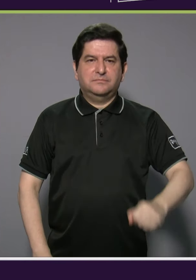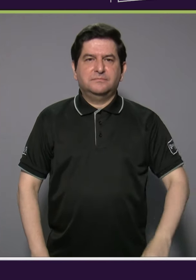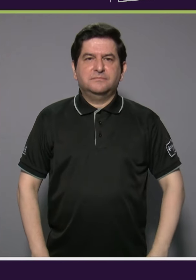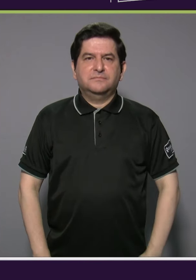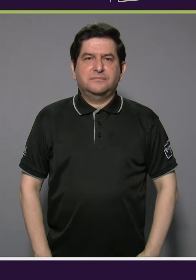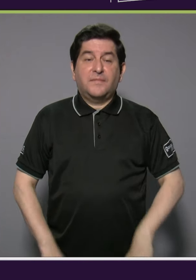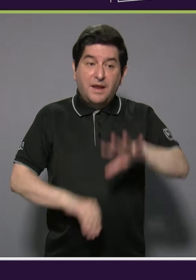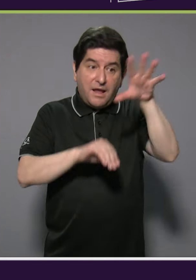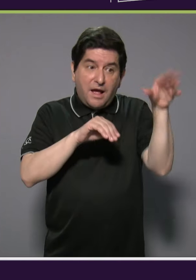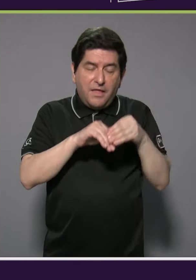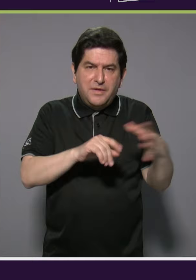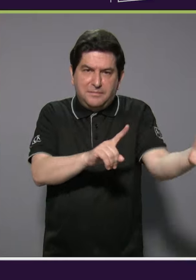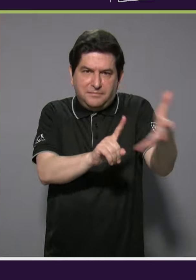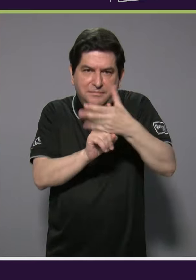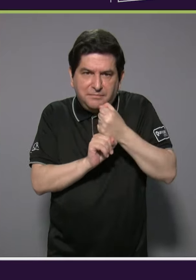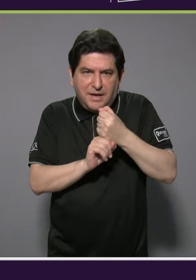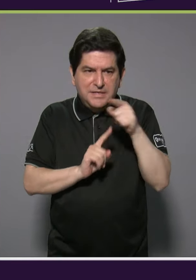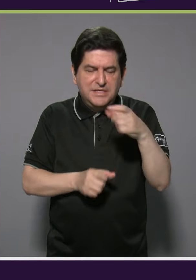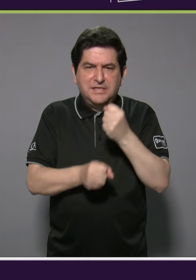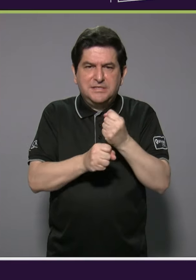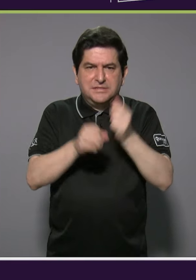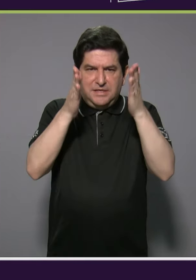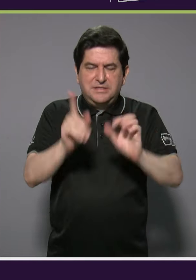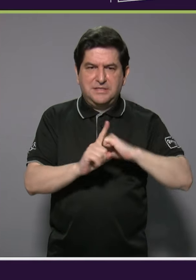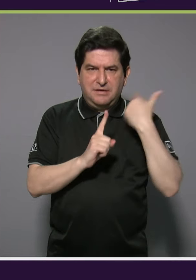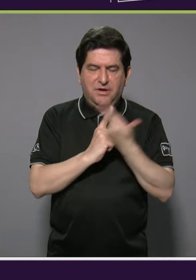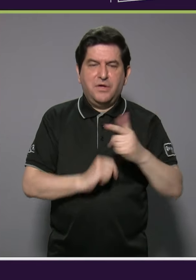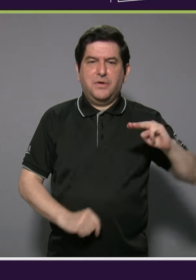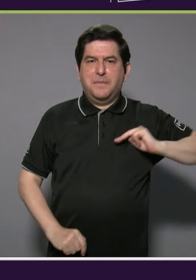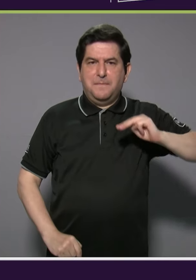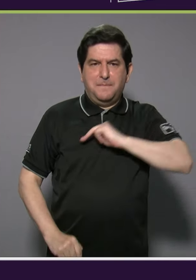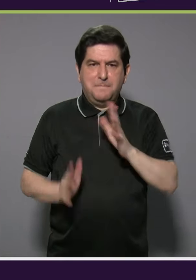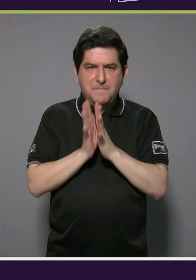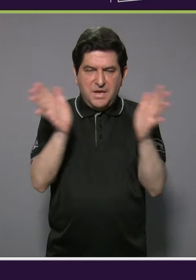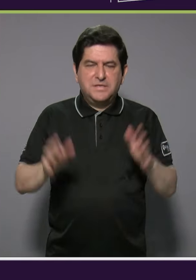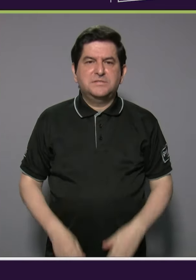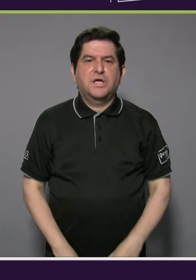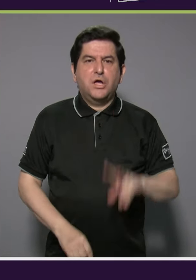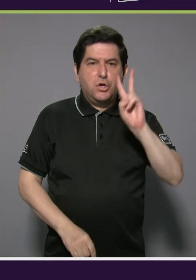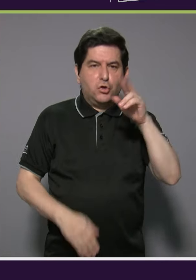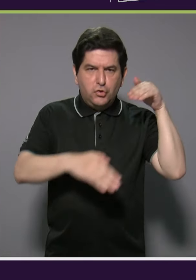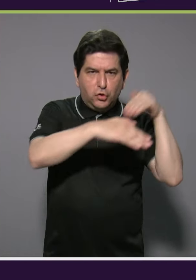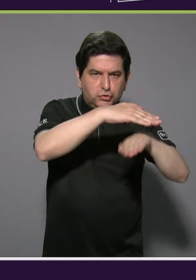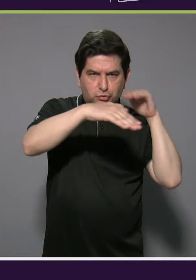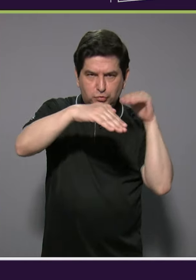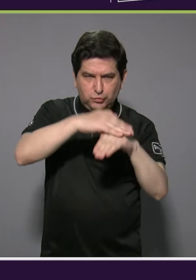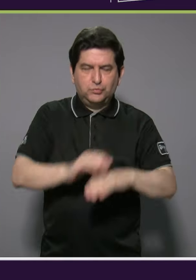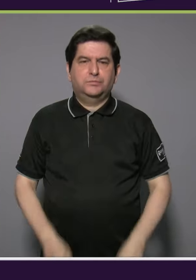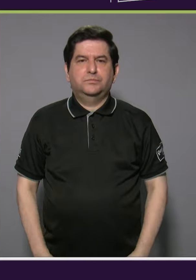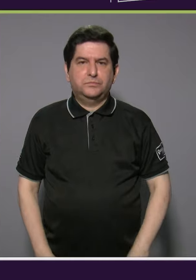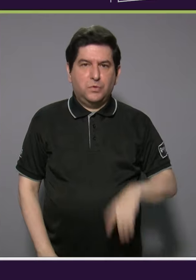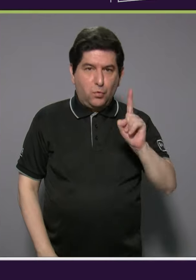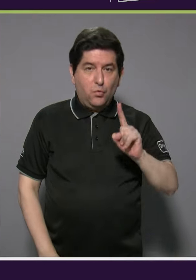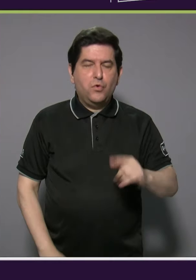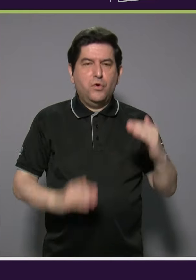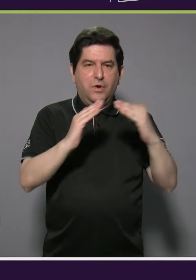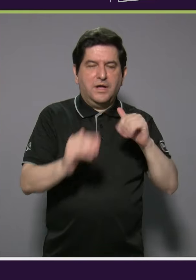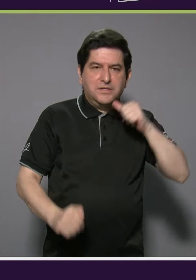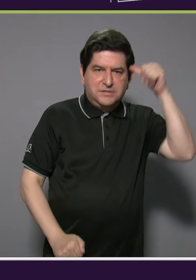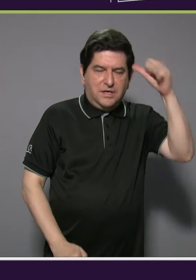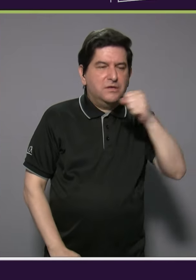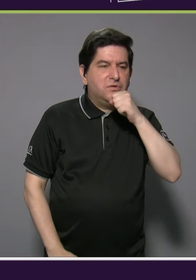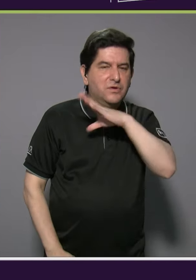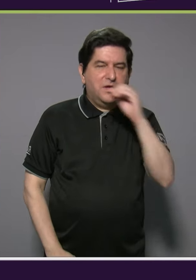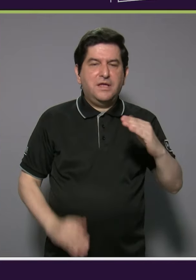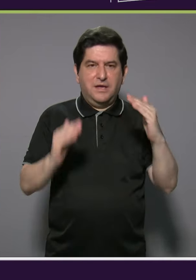Además de la detención de esta trabajadora social, el Ministerio Público realizó dos allanamientos, al hogar para ancianos